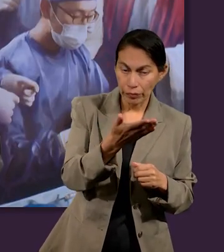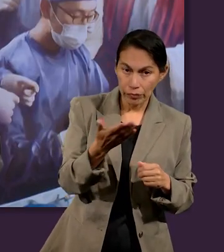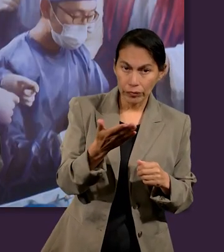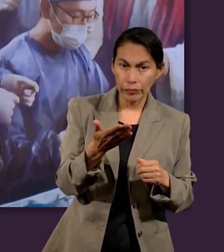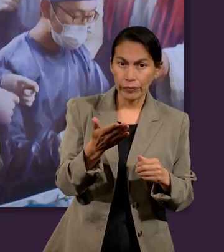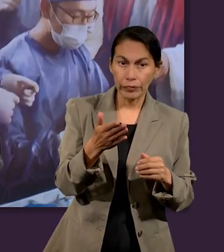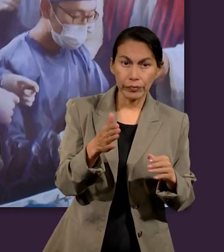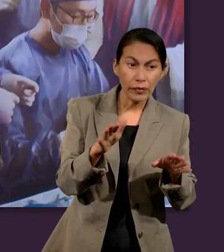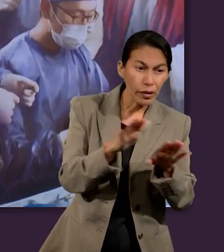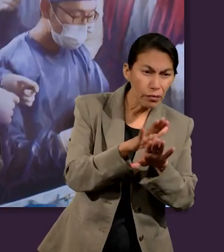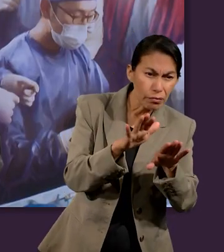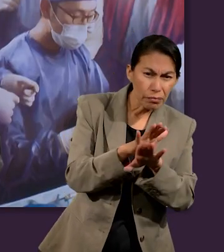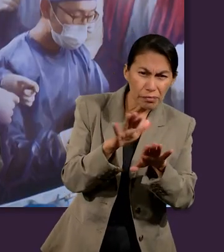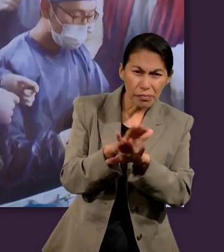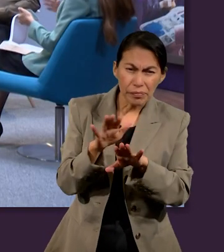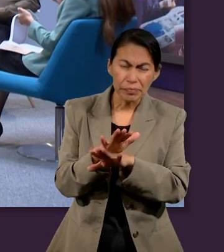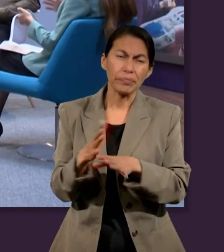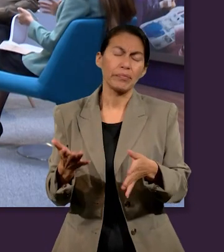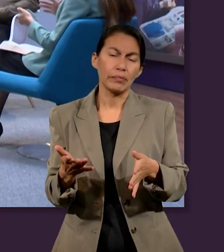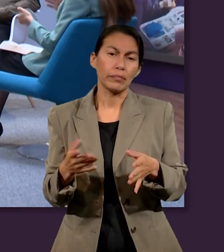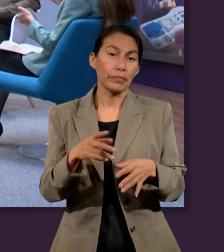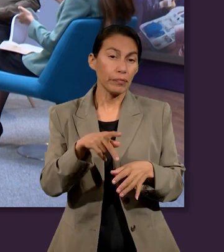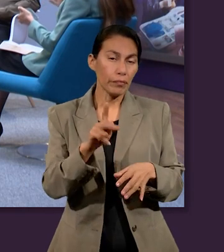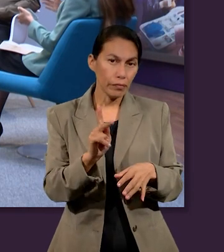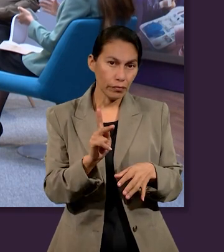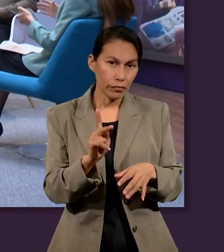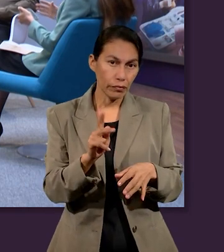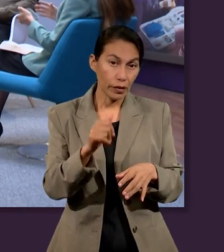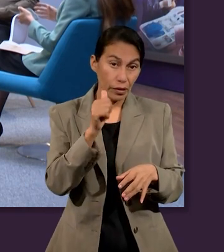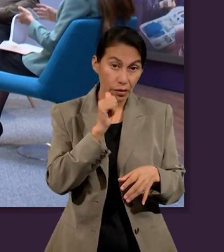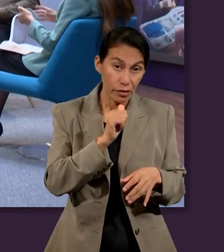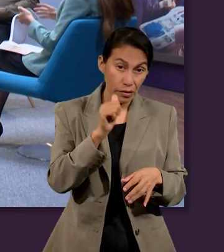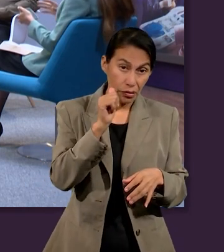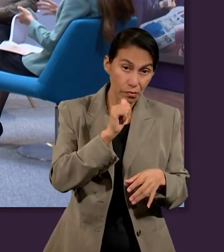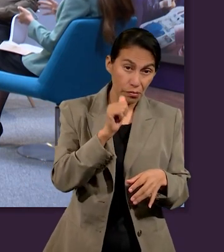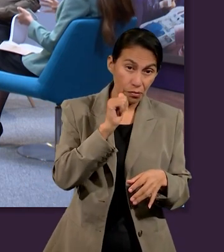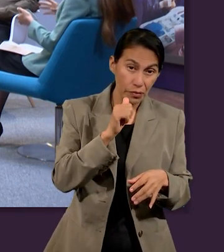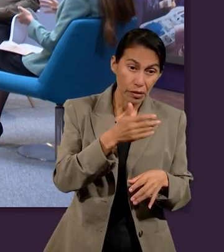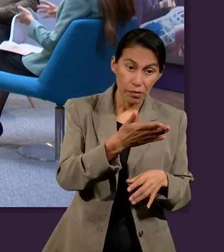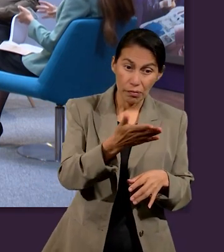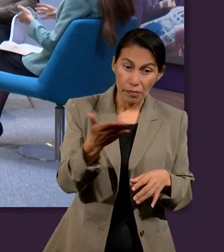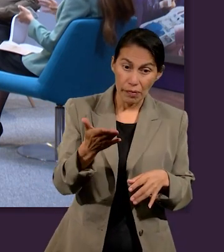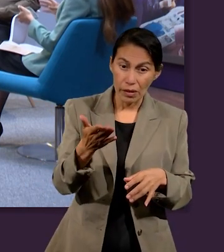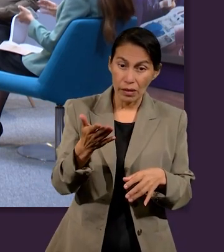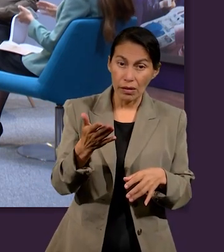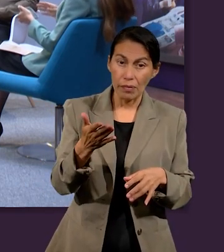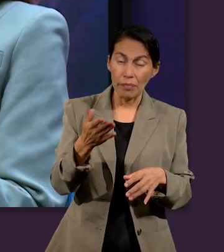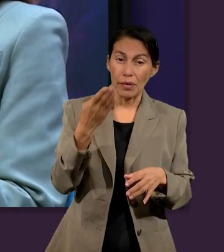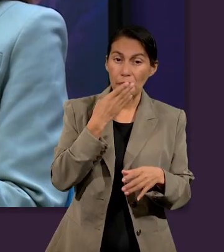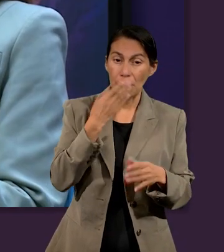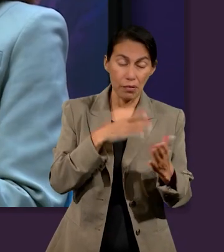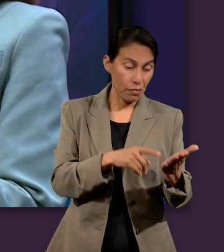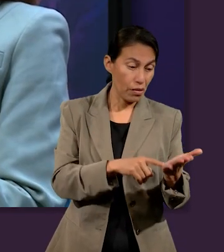fenómenos pueden variar en forma y en intensidad. Pero la tendencia es siempre reemplazar